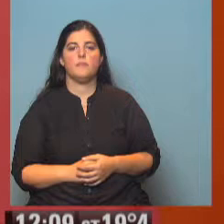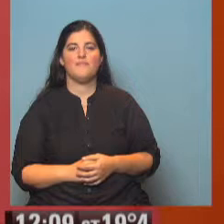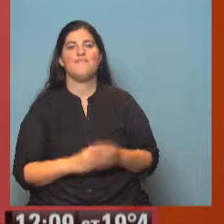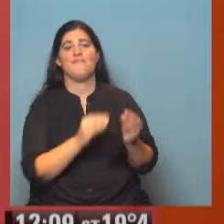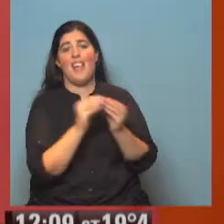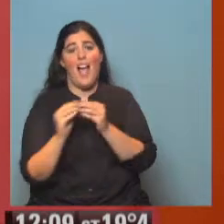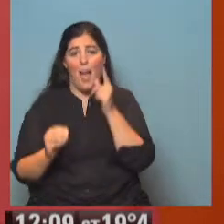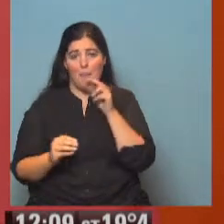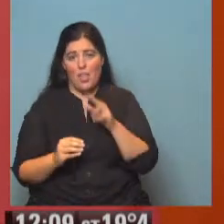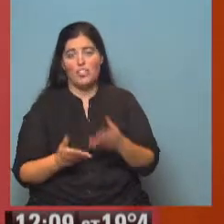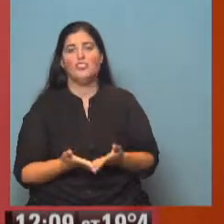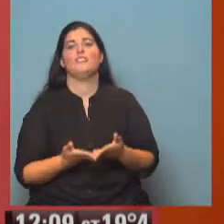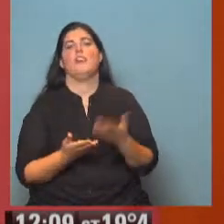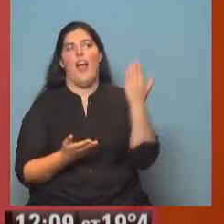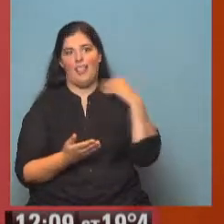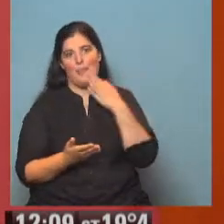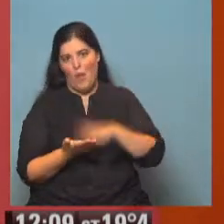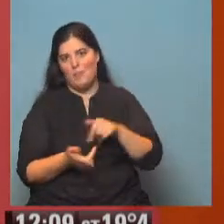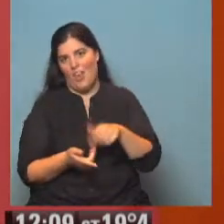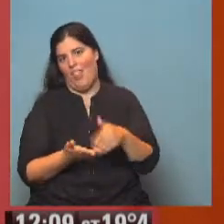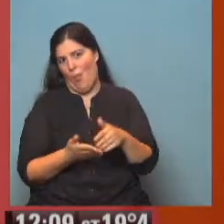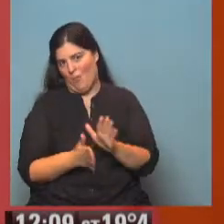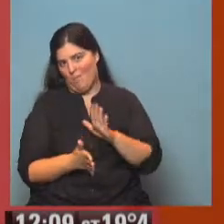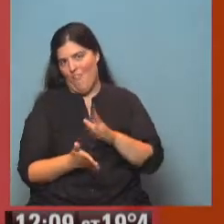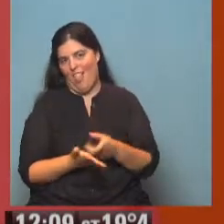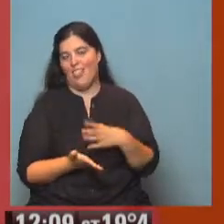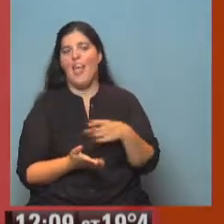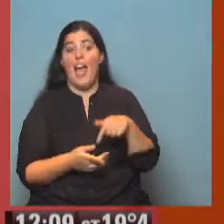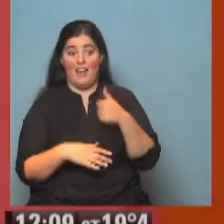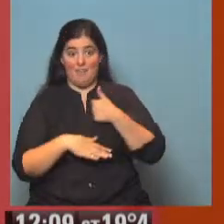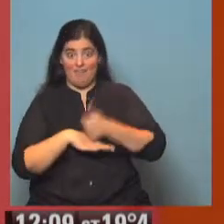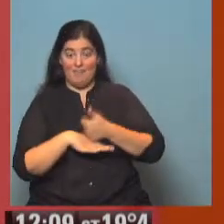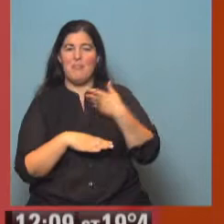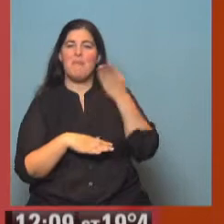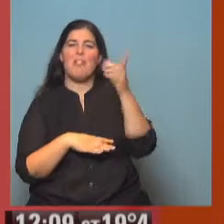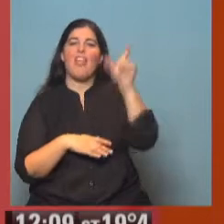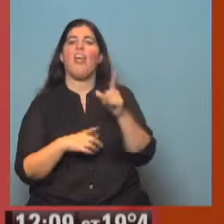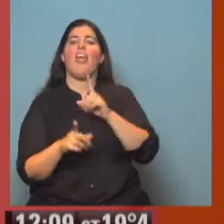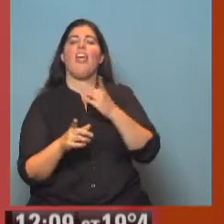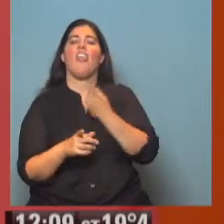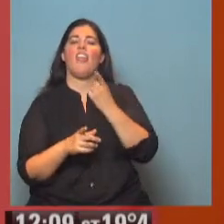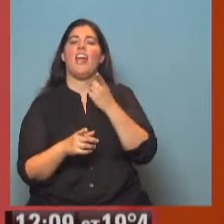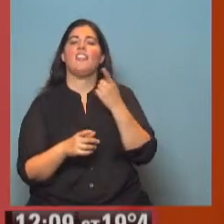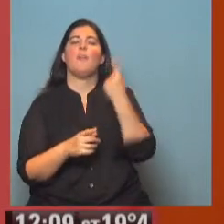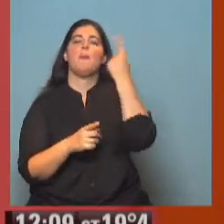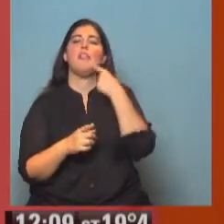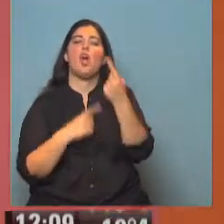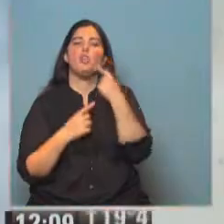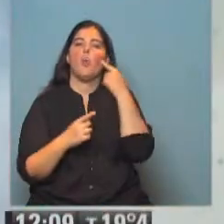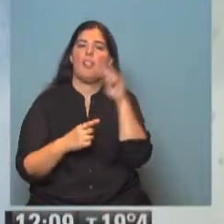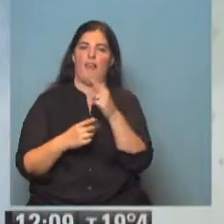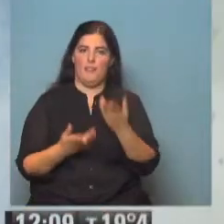Amigos, lo prometido es deuda y acá estoy yo para pedirle a nuestro querido director que ponga al aire la primera de las consultas del día.